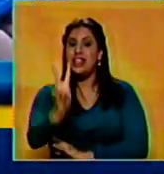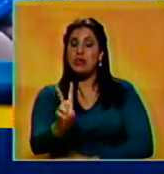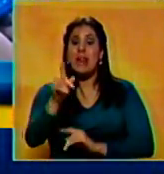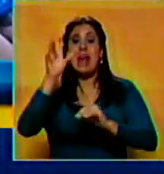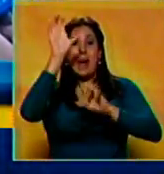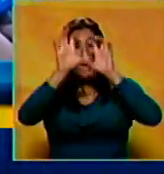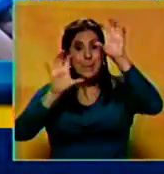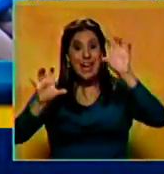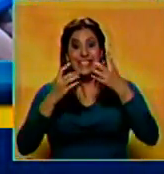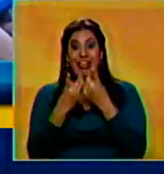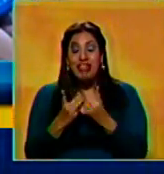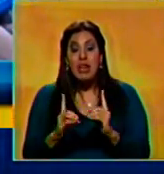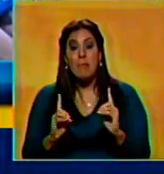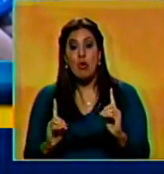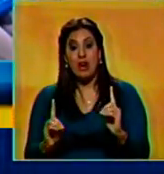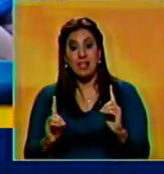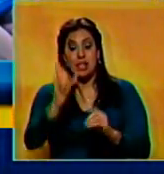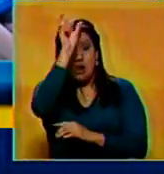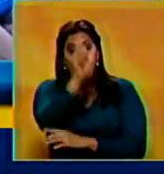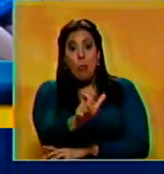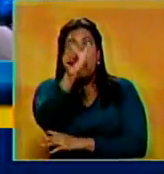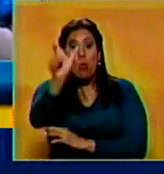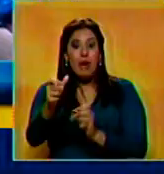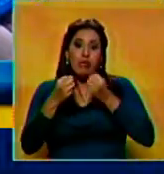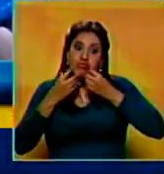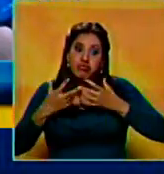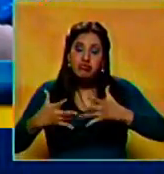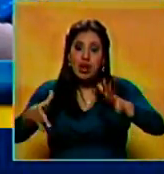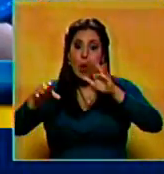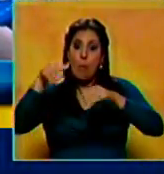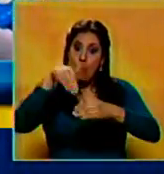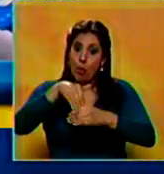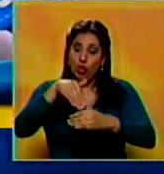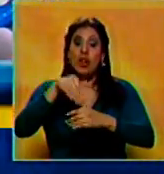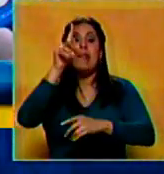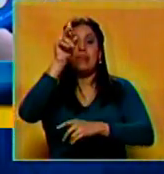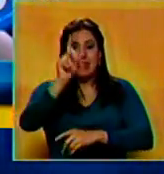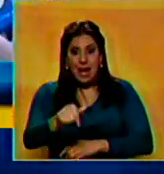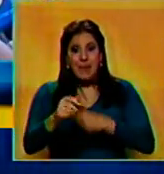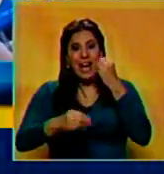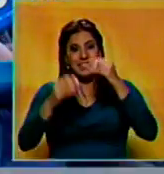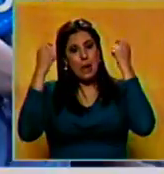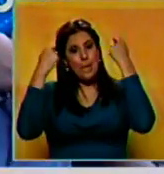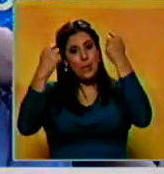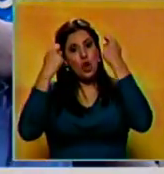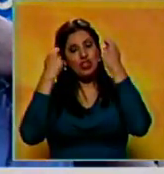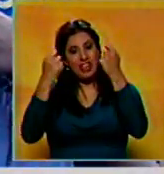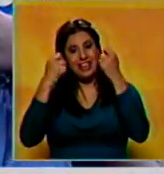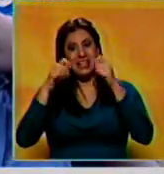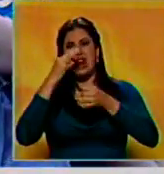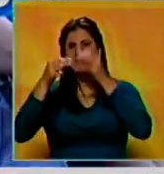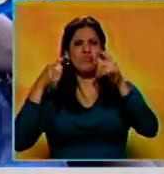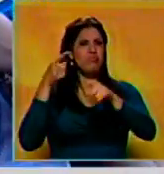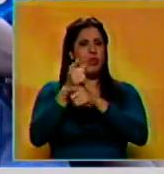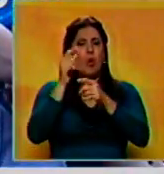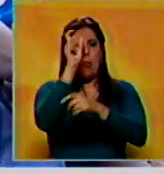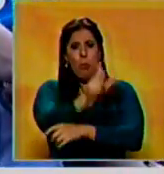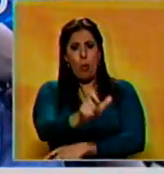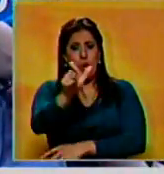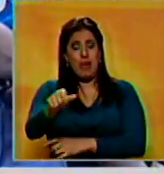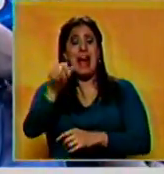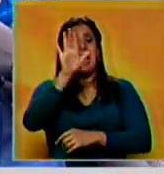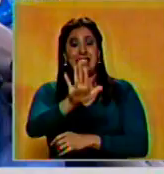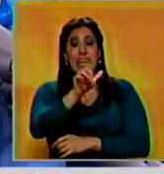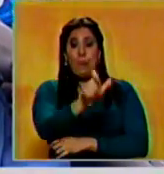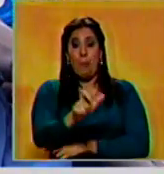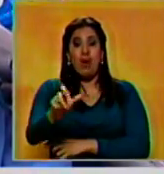En los países democráticos los pueblos se expresan a través del voto, pero también a través de la protesta y del reclamo popular. Así que